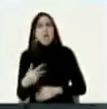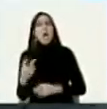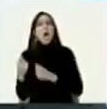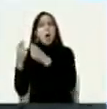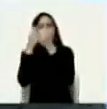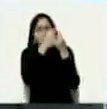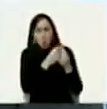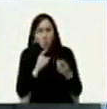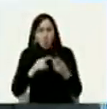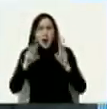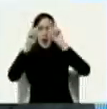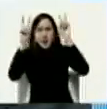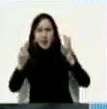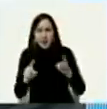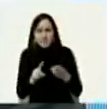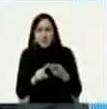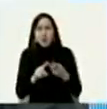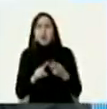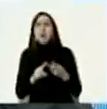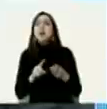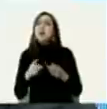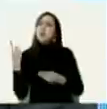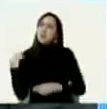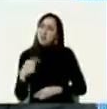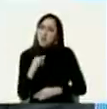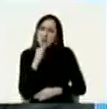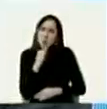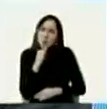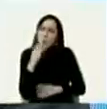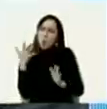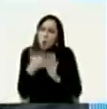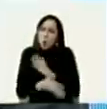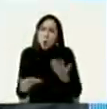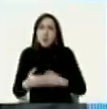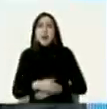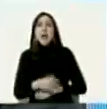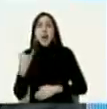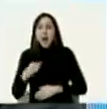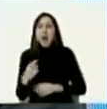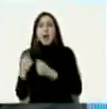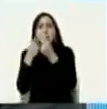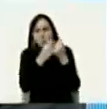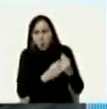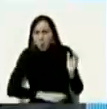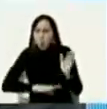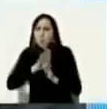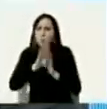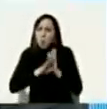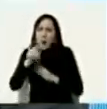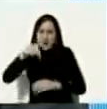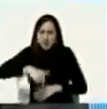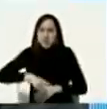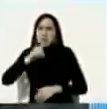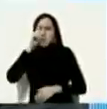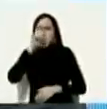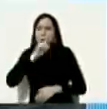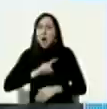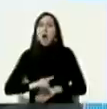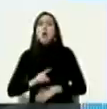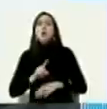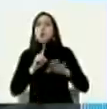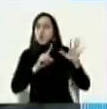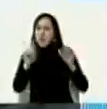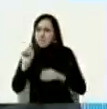queríamos saber si tiene alguna información sobre el desempeño de la economía en lo que va del año o primer semestre